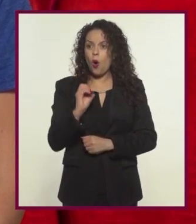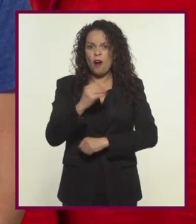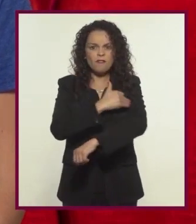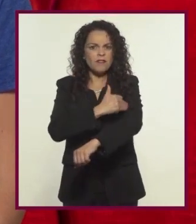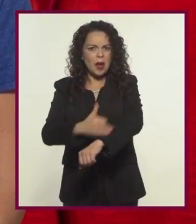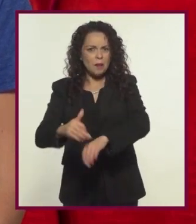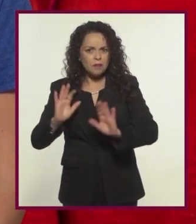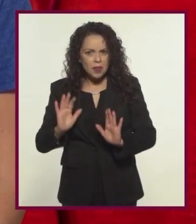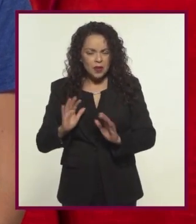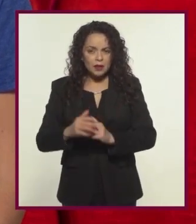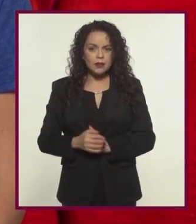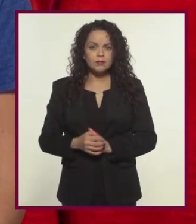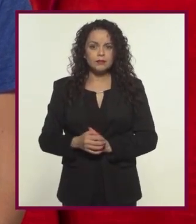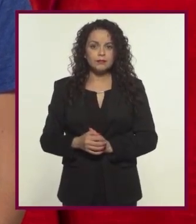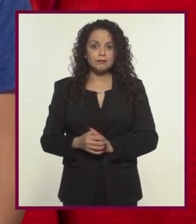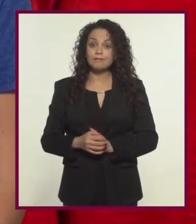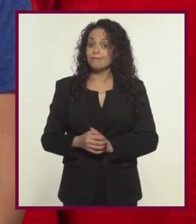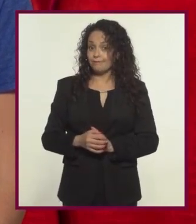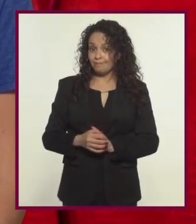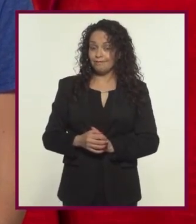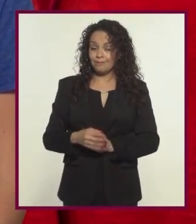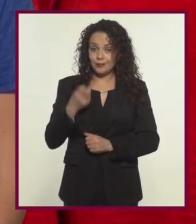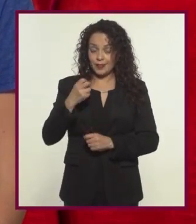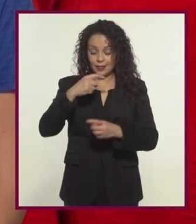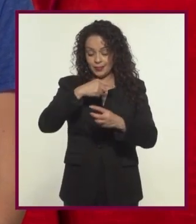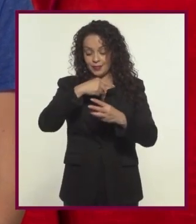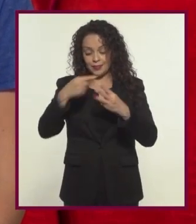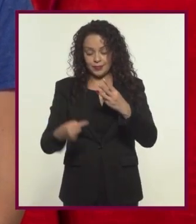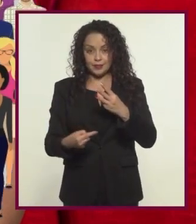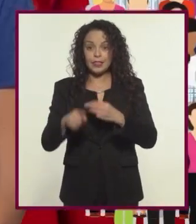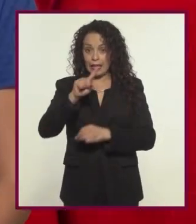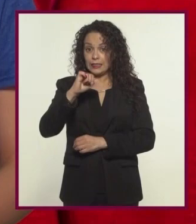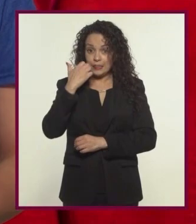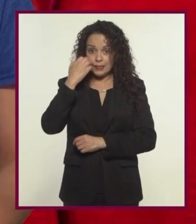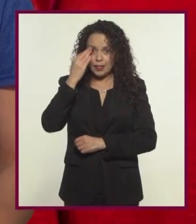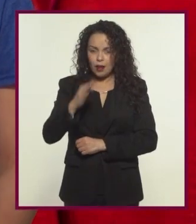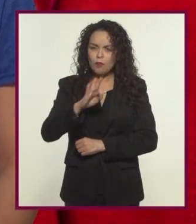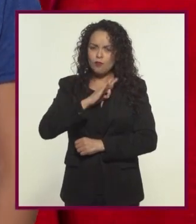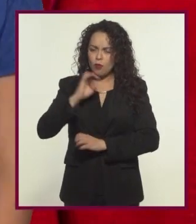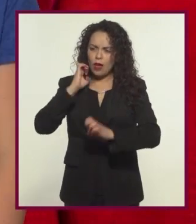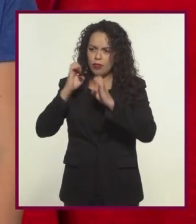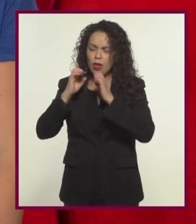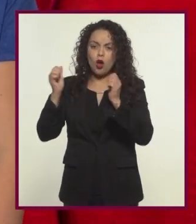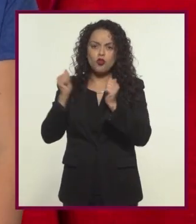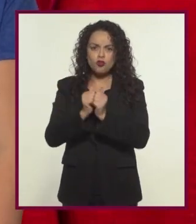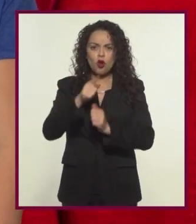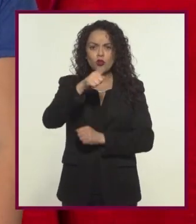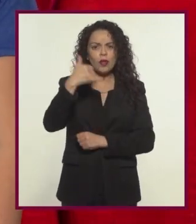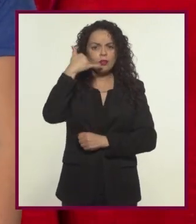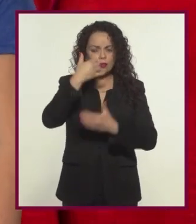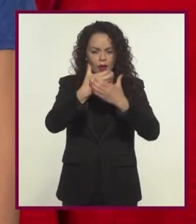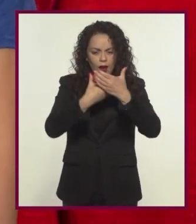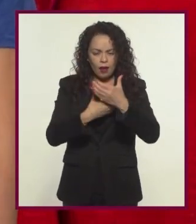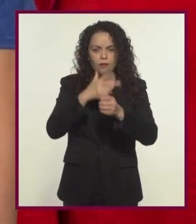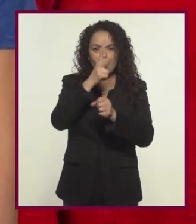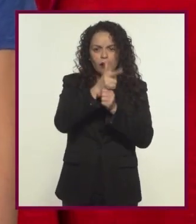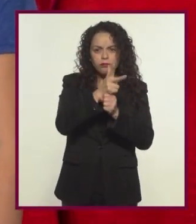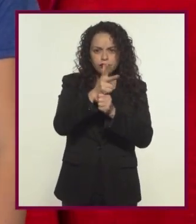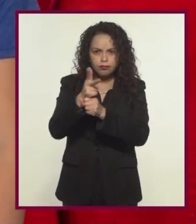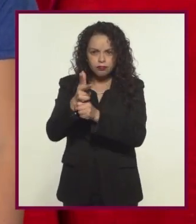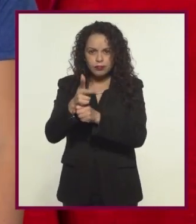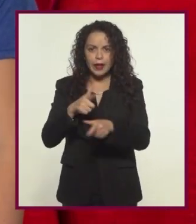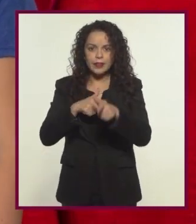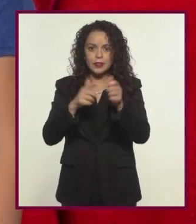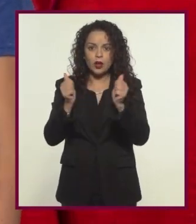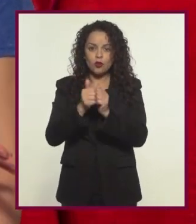problema en la escuela o algún familiar si es una cuestión de ese tipo Si se animan pueden hacer la entrevista con la cámara de su celular